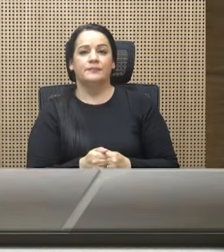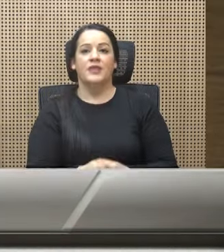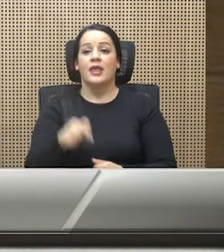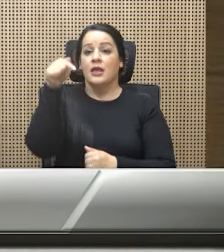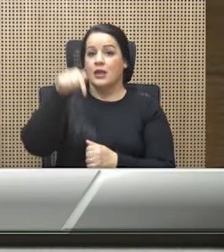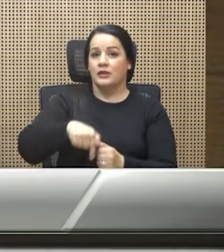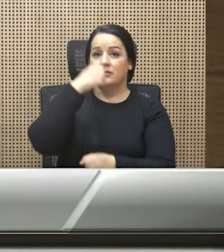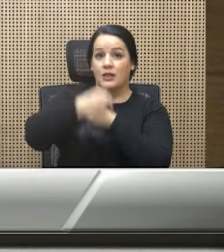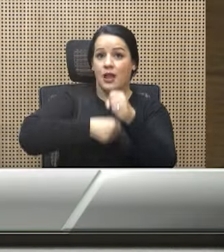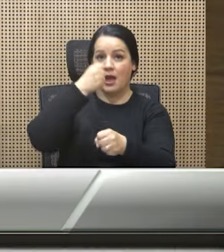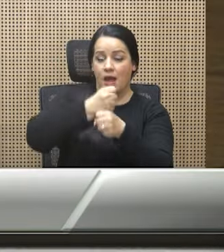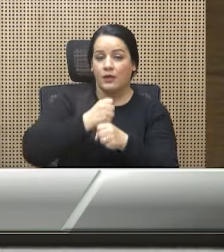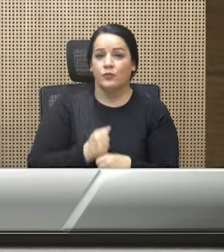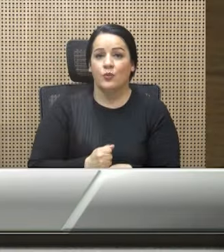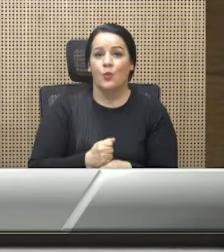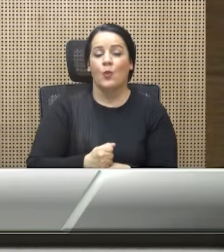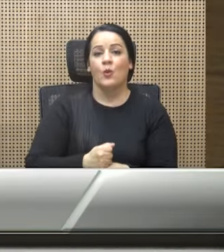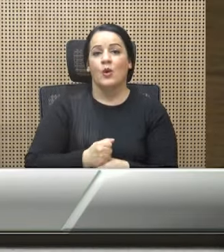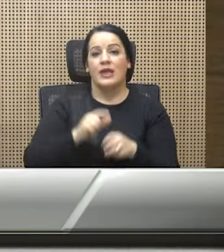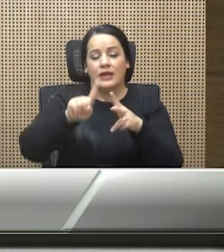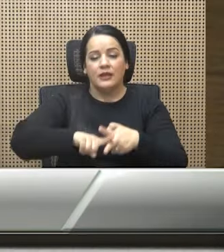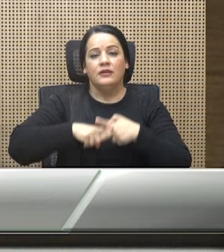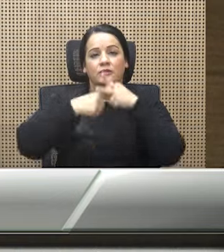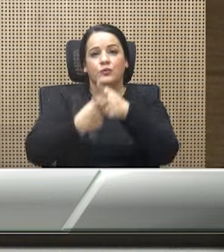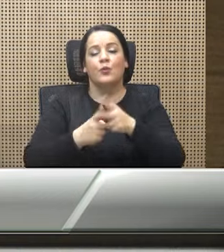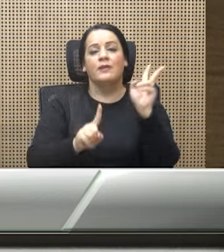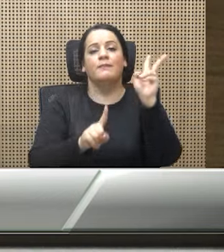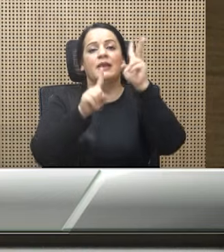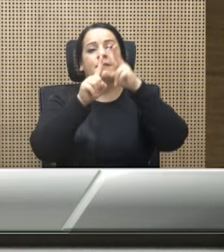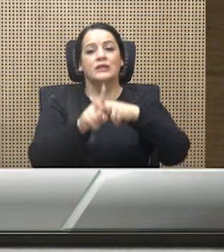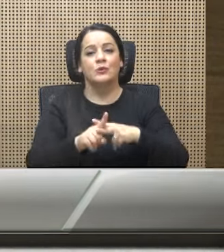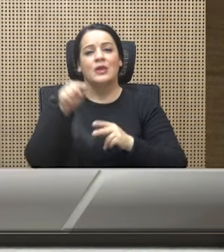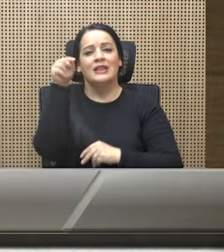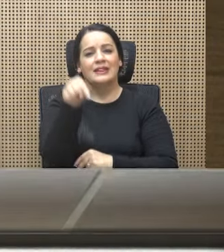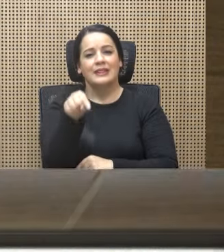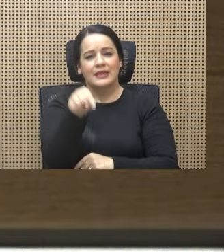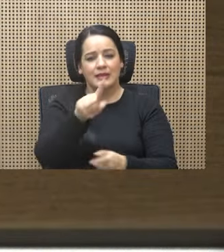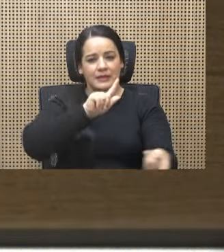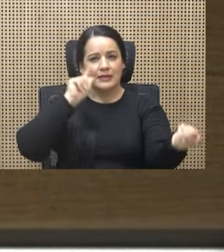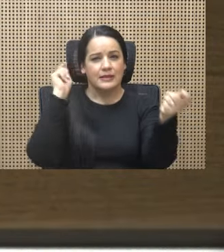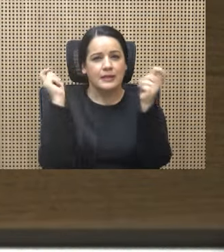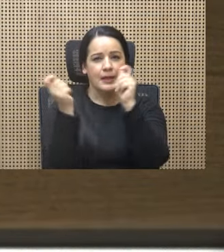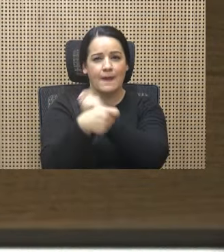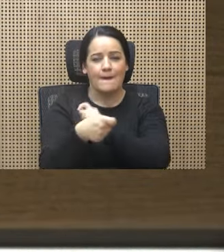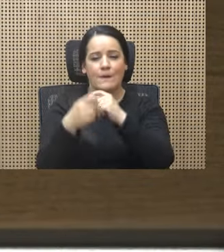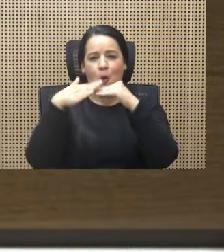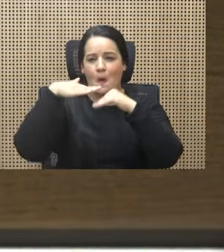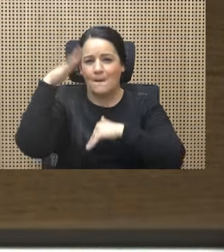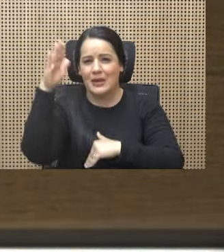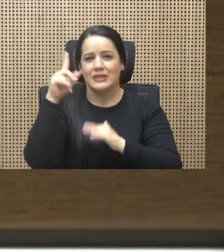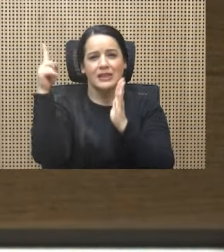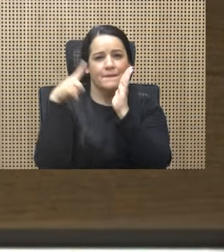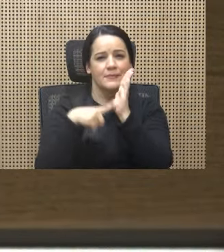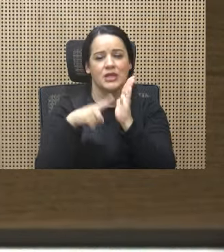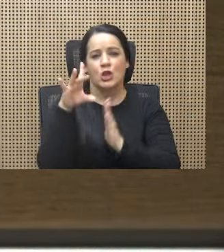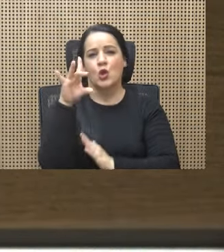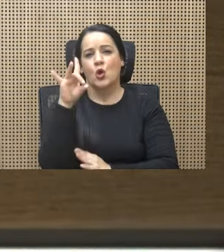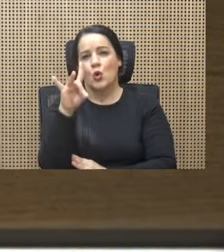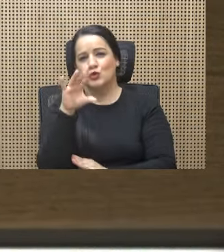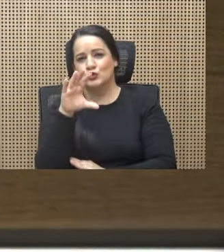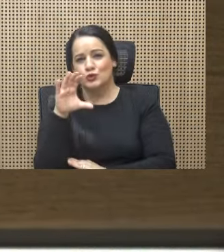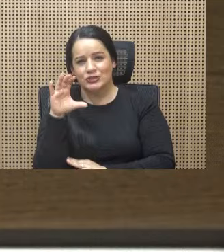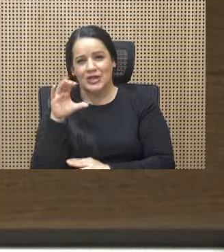se inició la implementación de ese cambio con más de 1.800